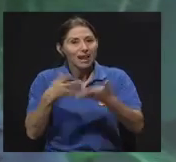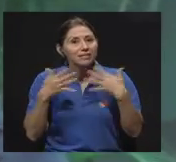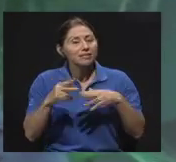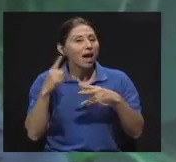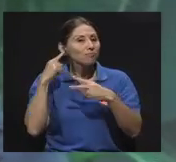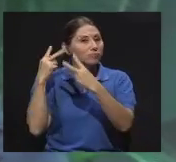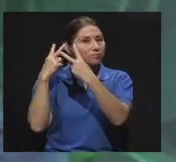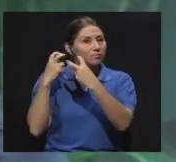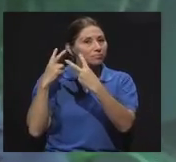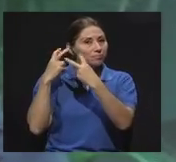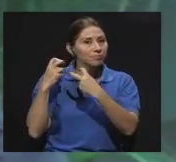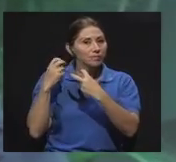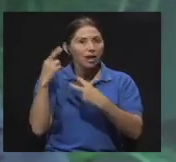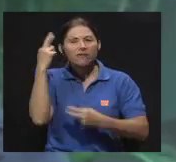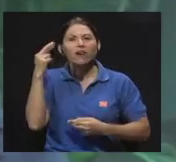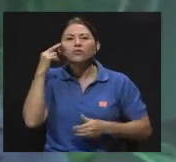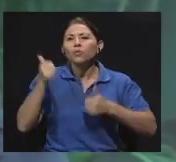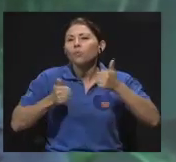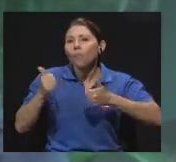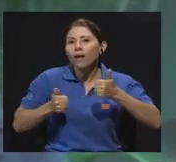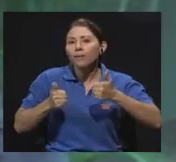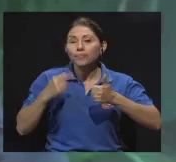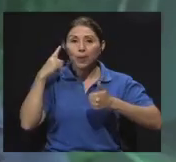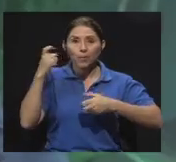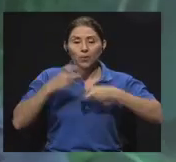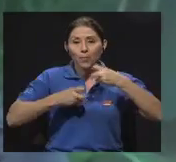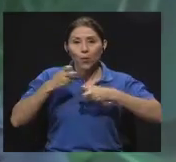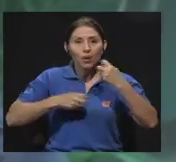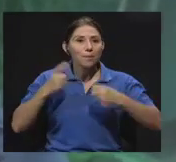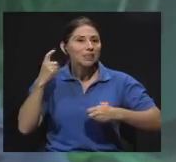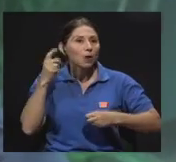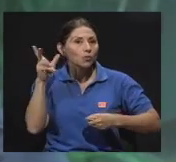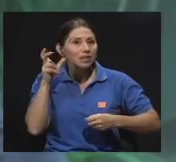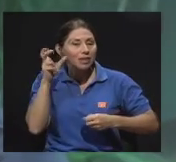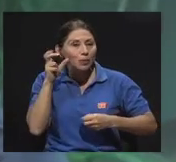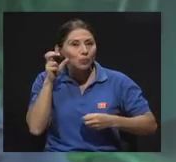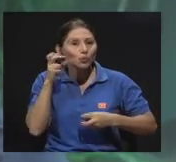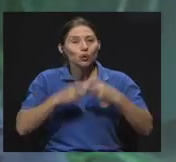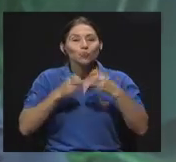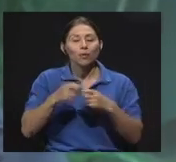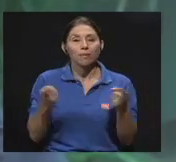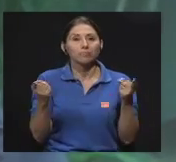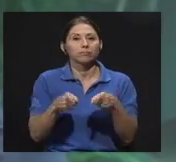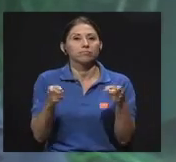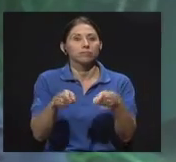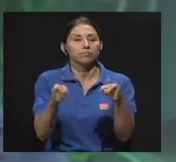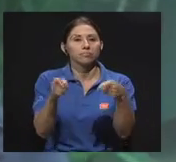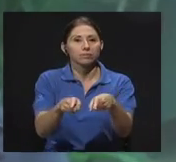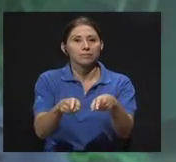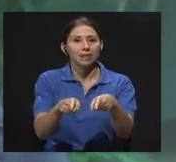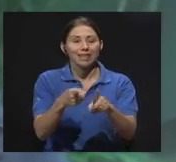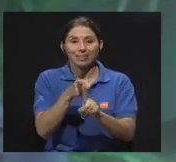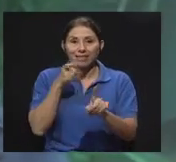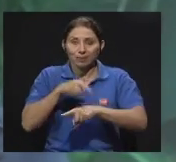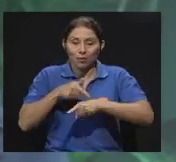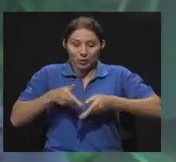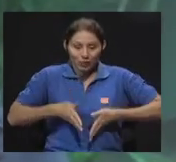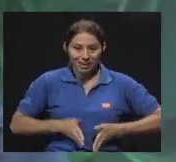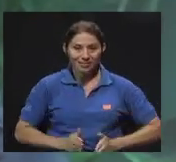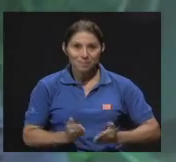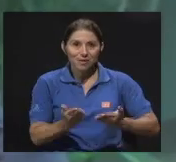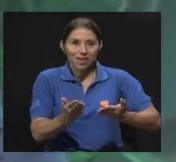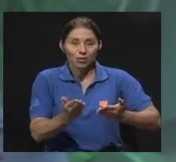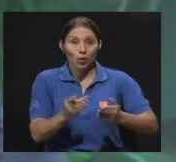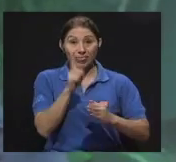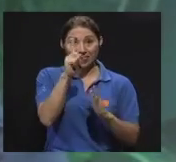los problemas auditivos son los problemas más comunes en el momento del nacimiento en el ser humano. De cada